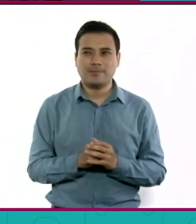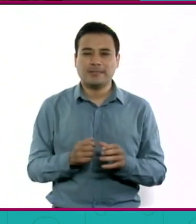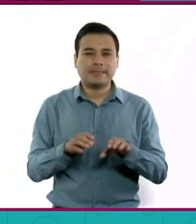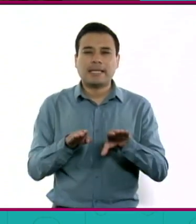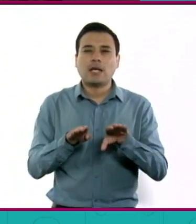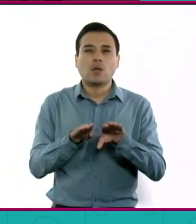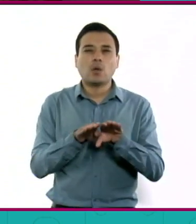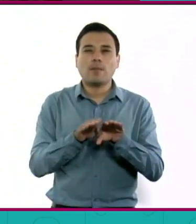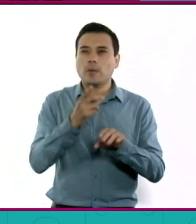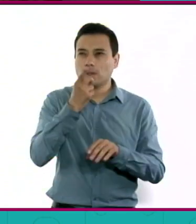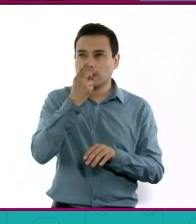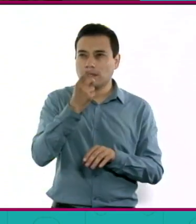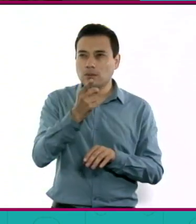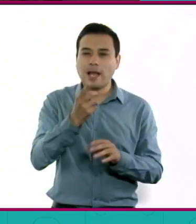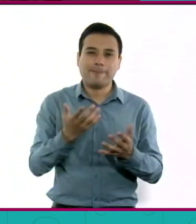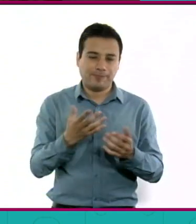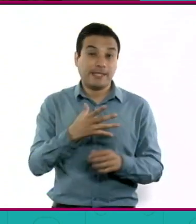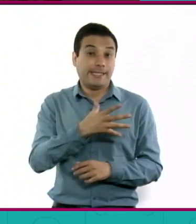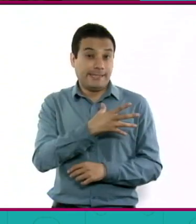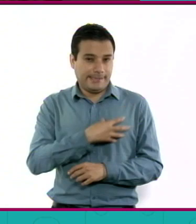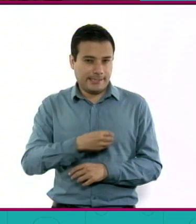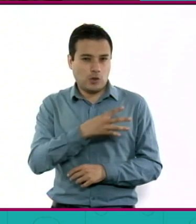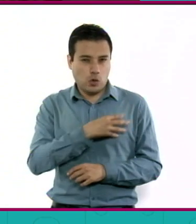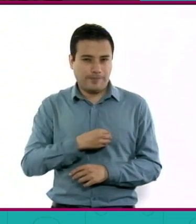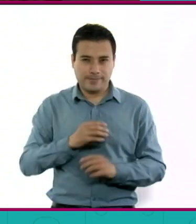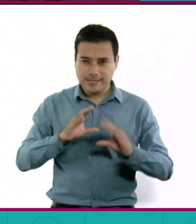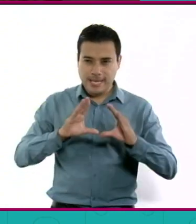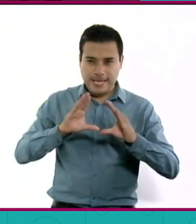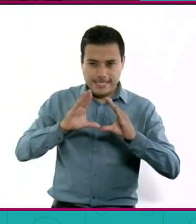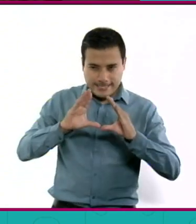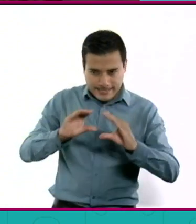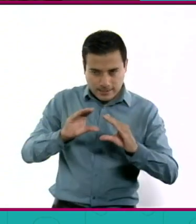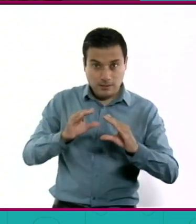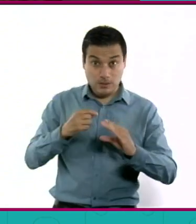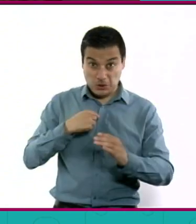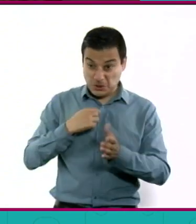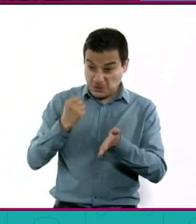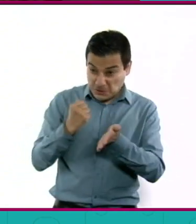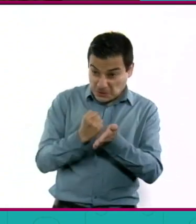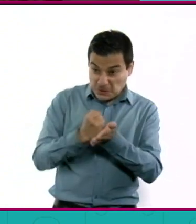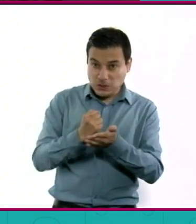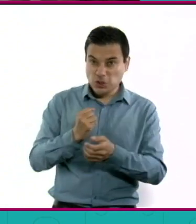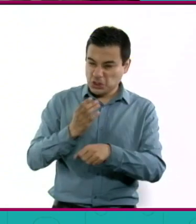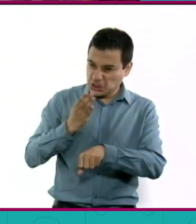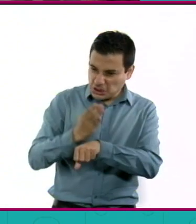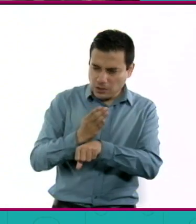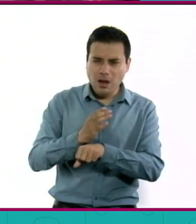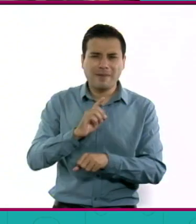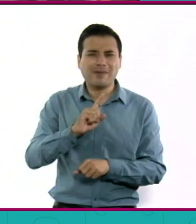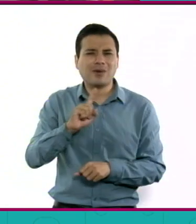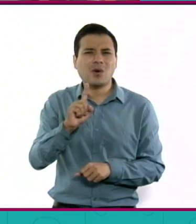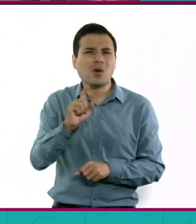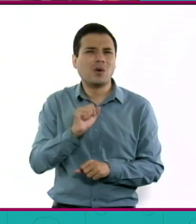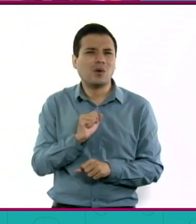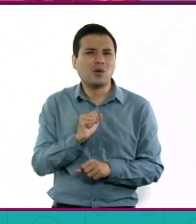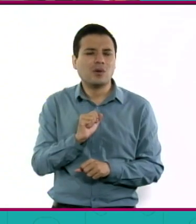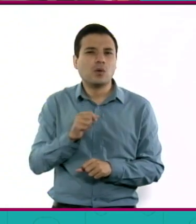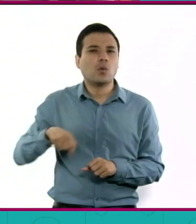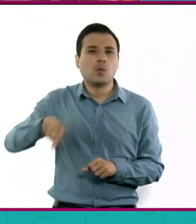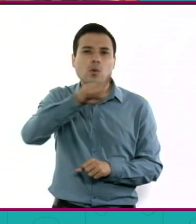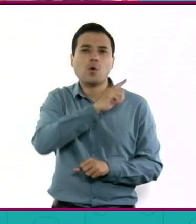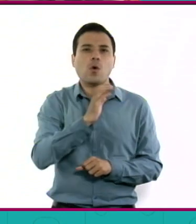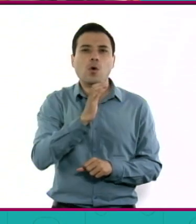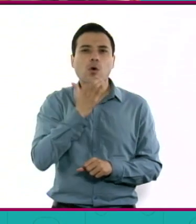diría? Compartir con nuestros hijos no es un tema de obligación o de castigo de que en la mesa haya